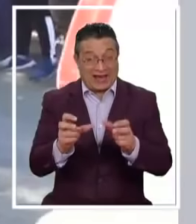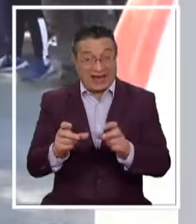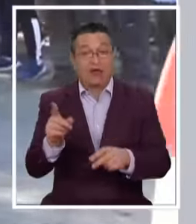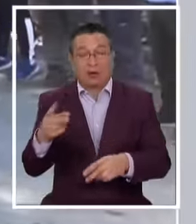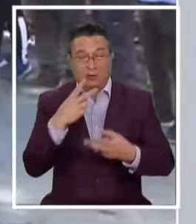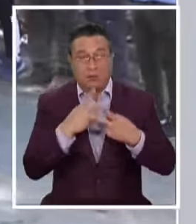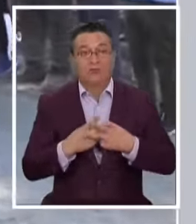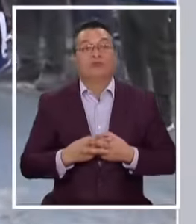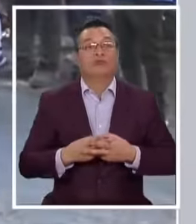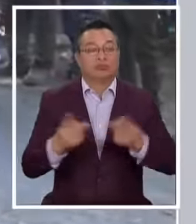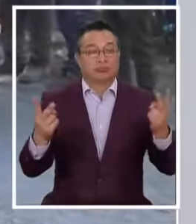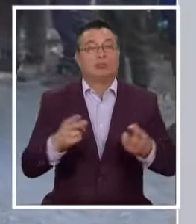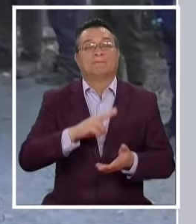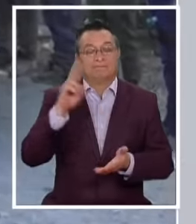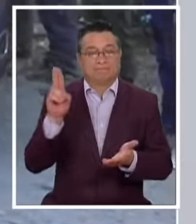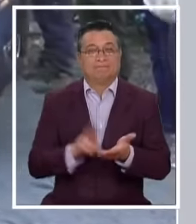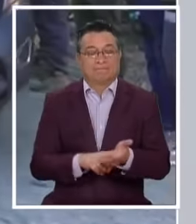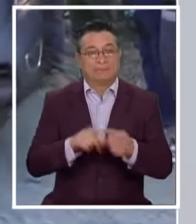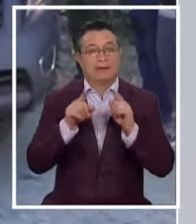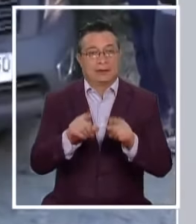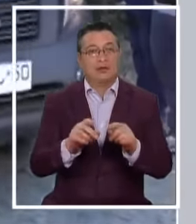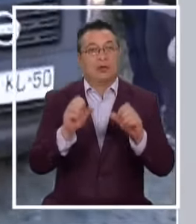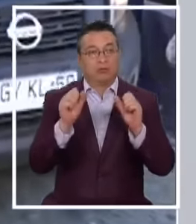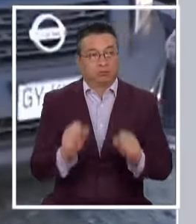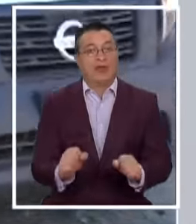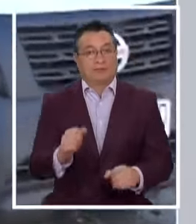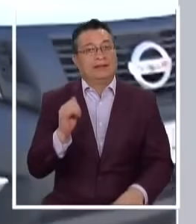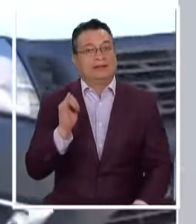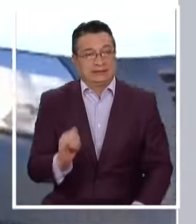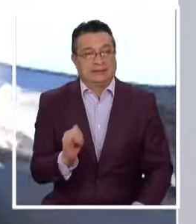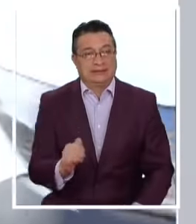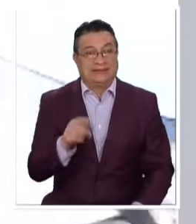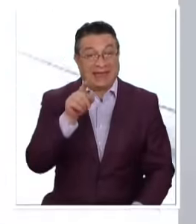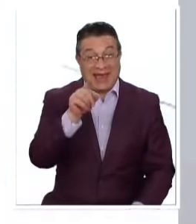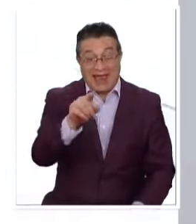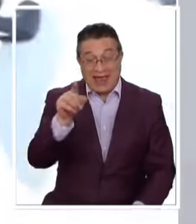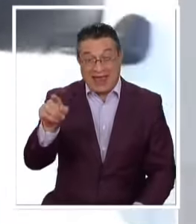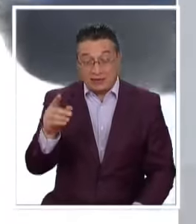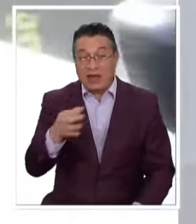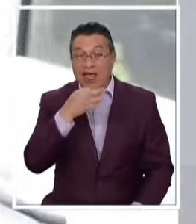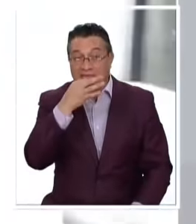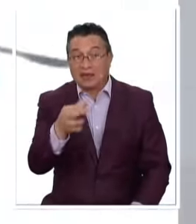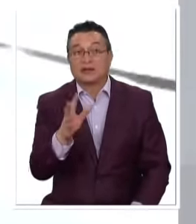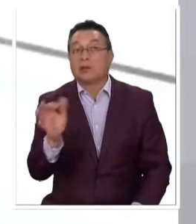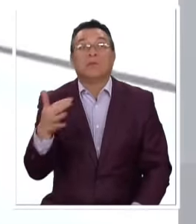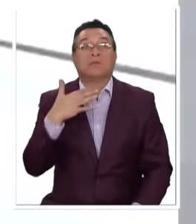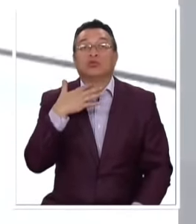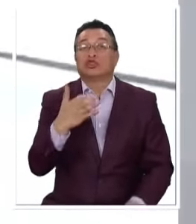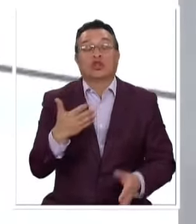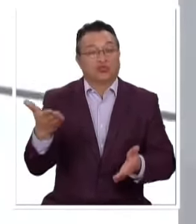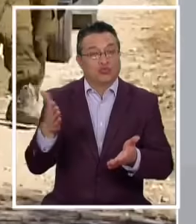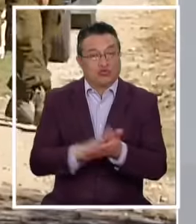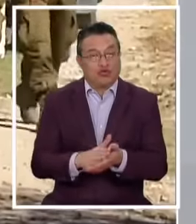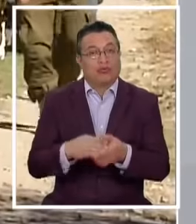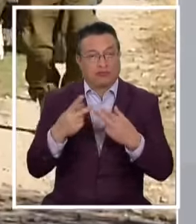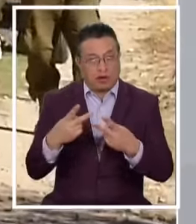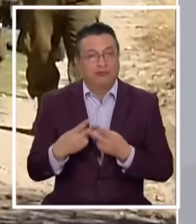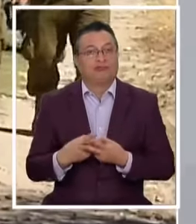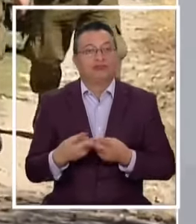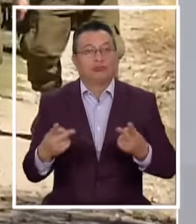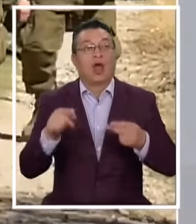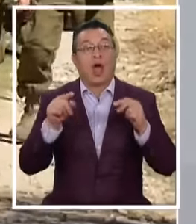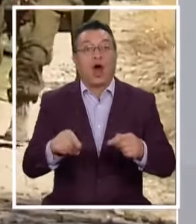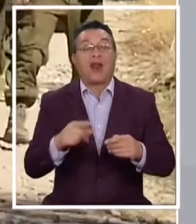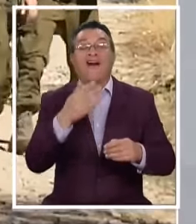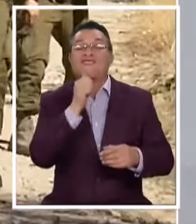Efectivamente Eso puede ser Sí Ellos han establecido Que esa es la causa De muerte Ahora nos falta Determinar